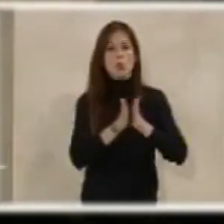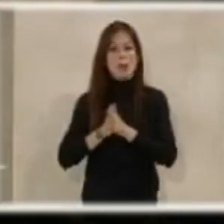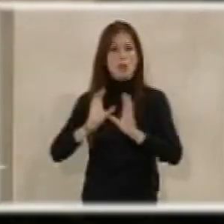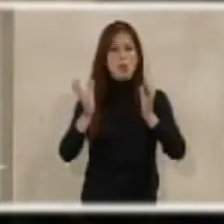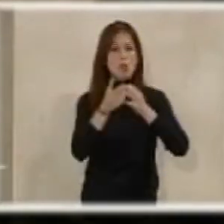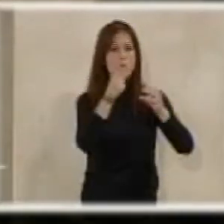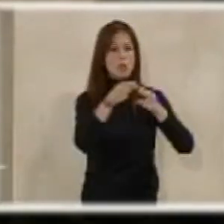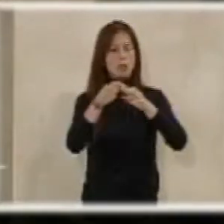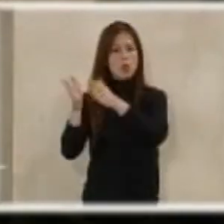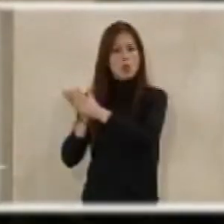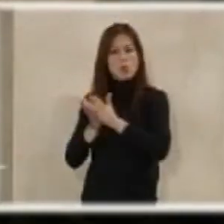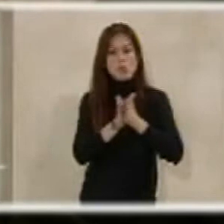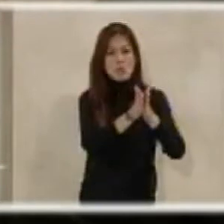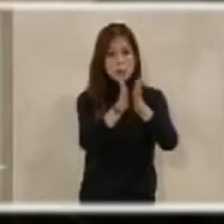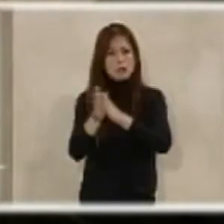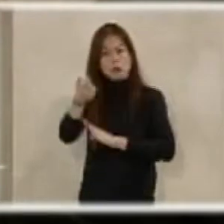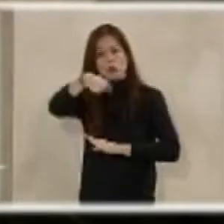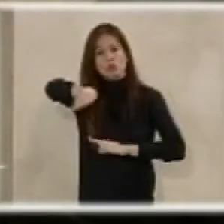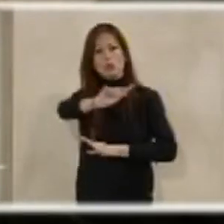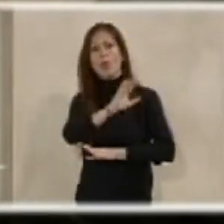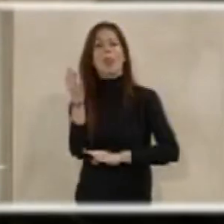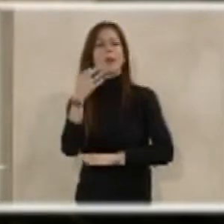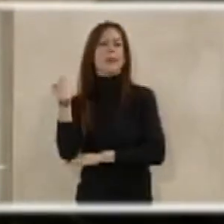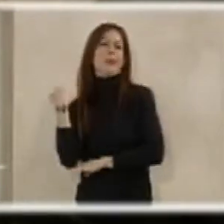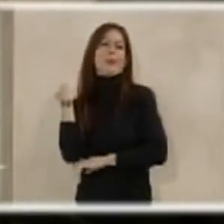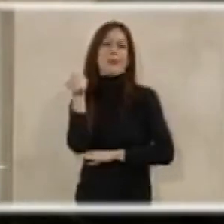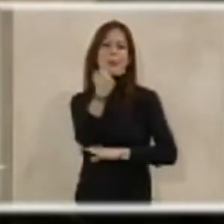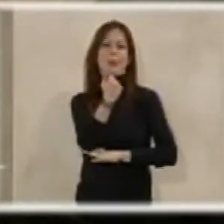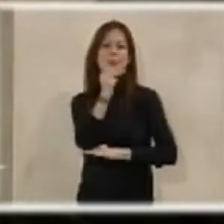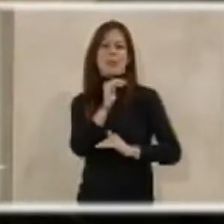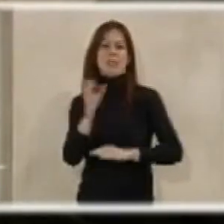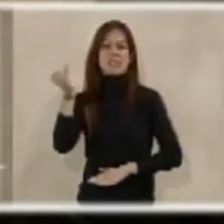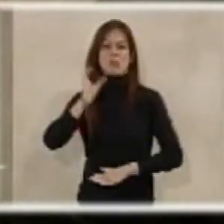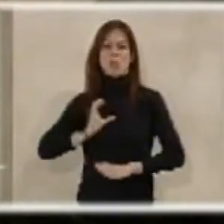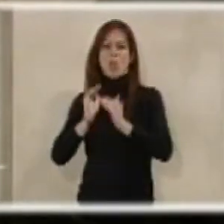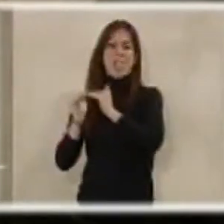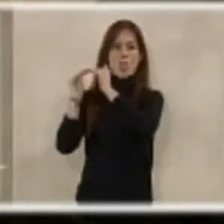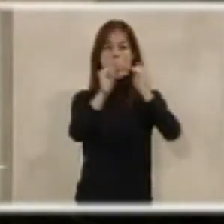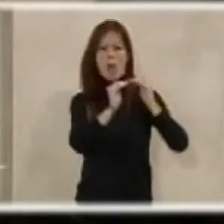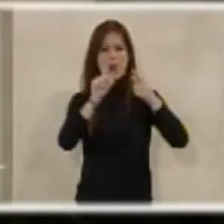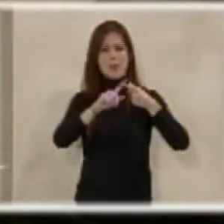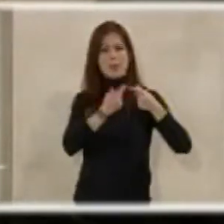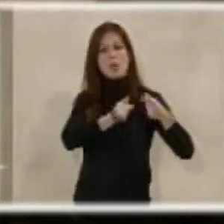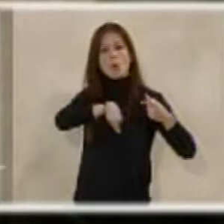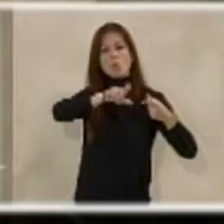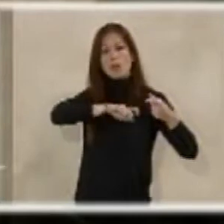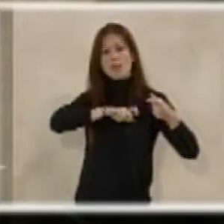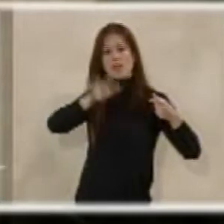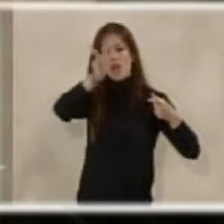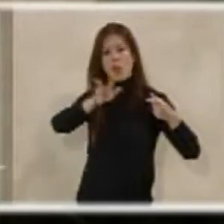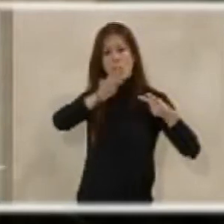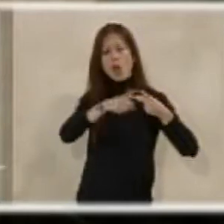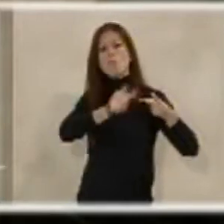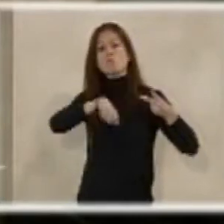los distintos partidos que formamos este plenario apoyemos la equiparación salarial de la Policía Nacional y la Guardia Civil